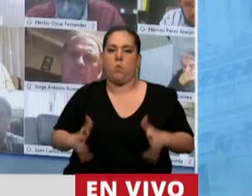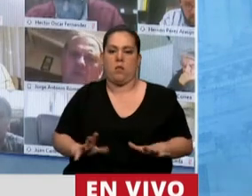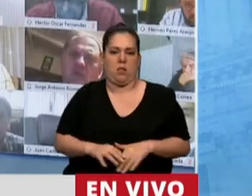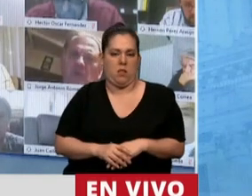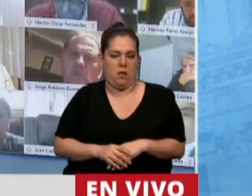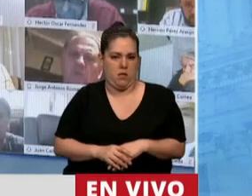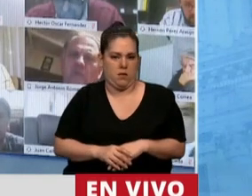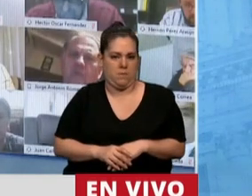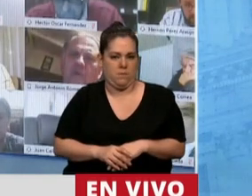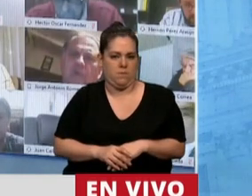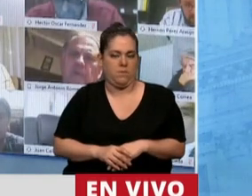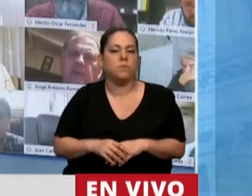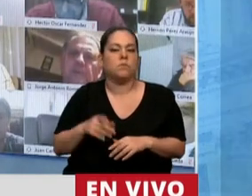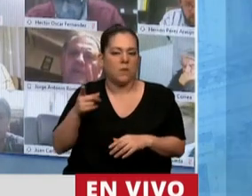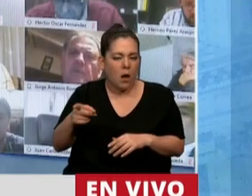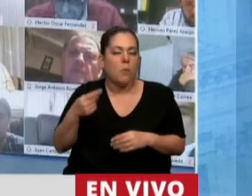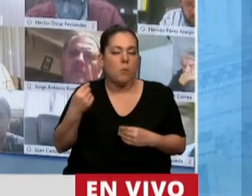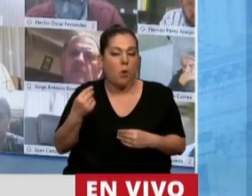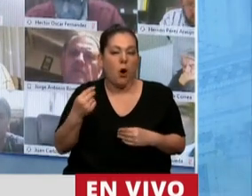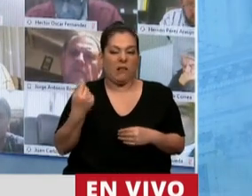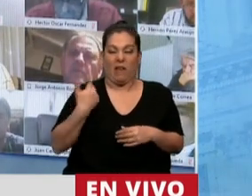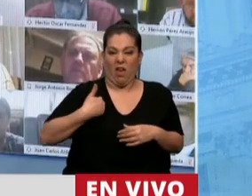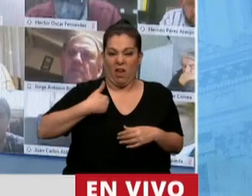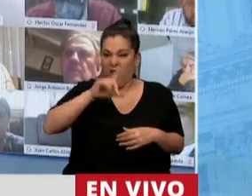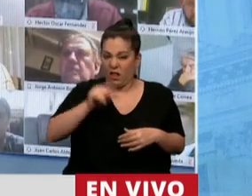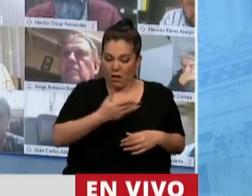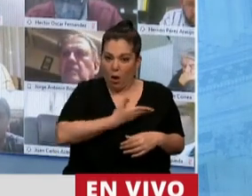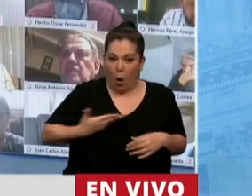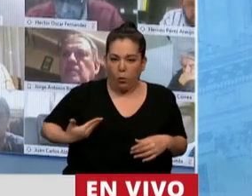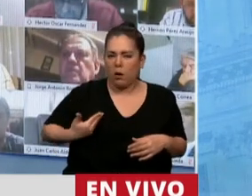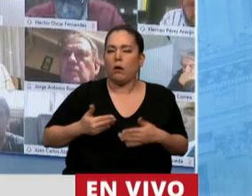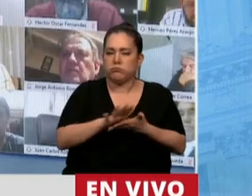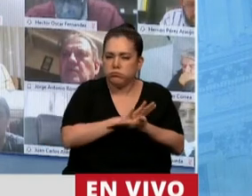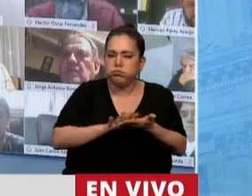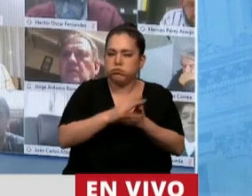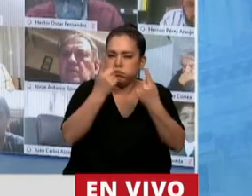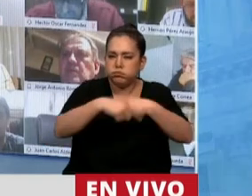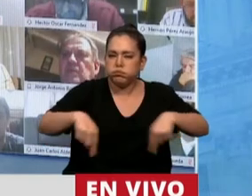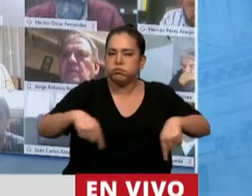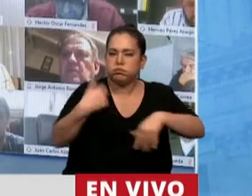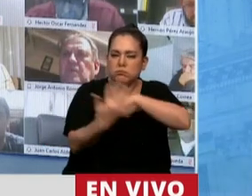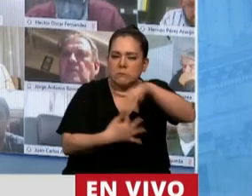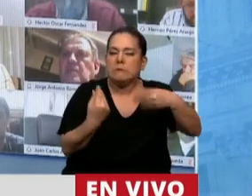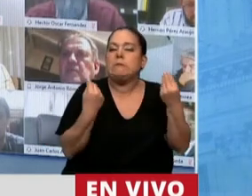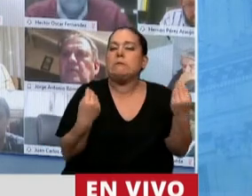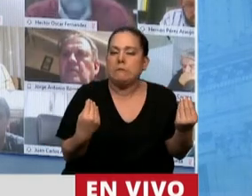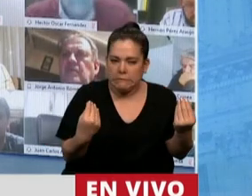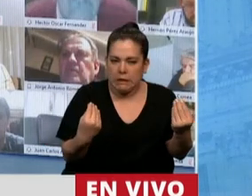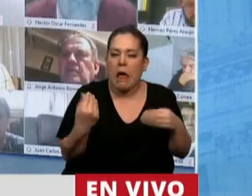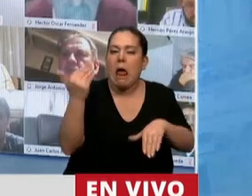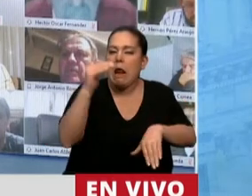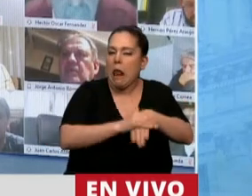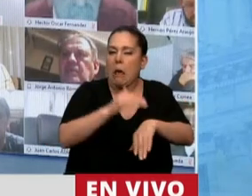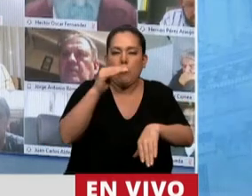resuelto el laberinto más grande institucional que tiene la República, que es la irresponsable